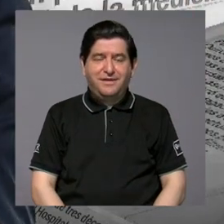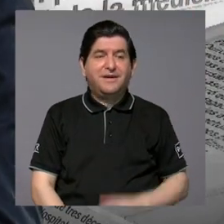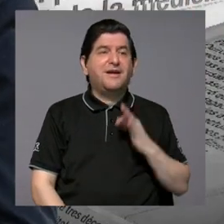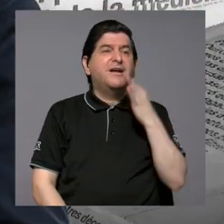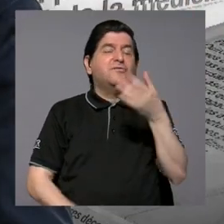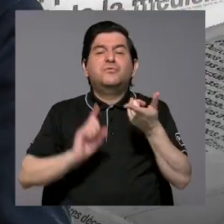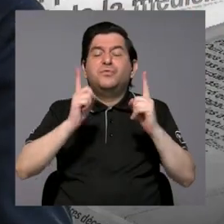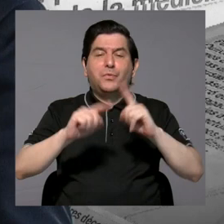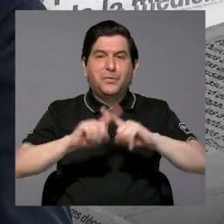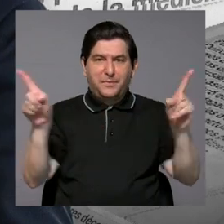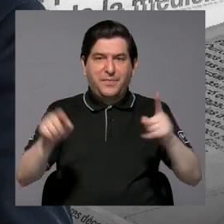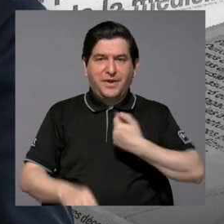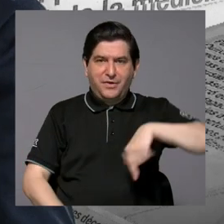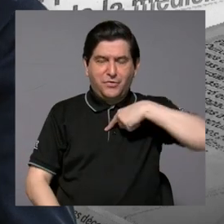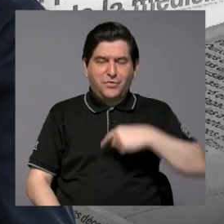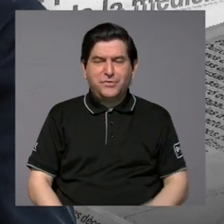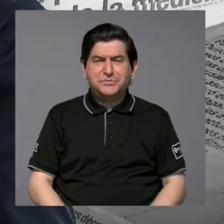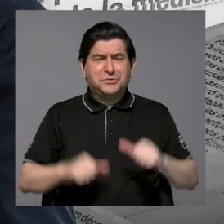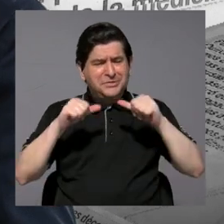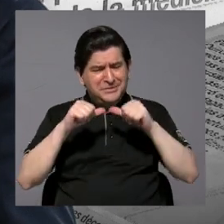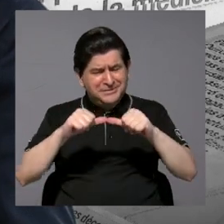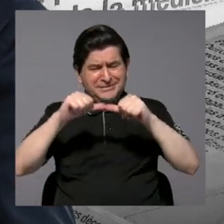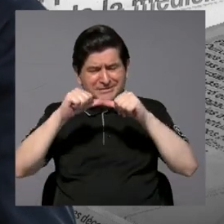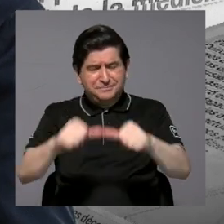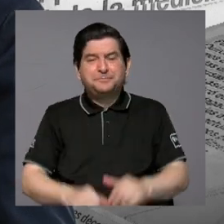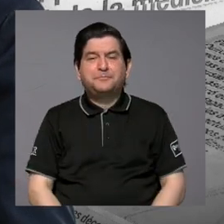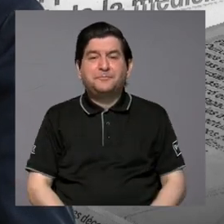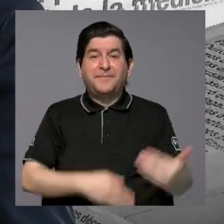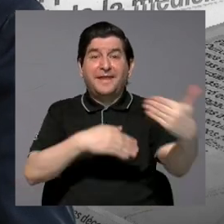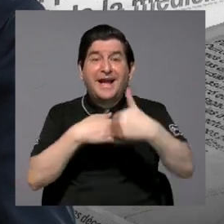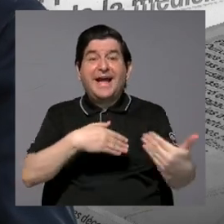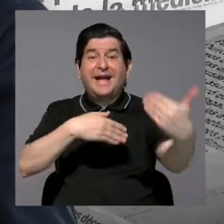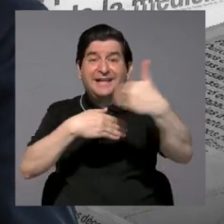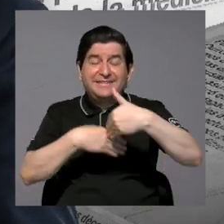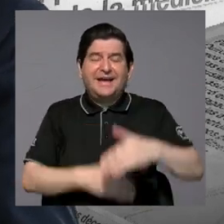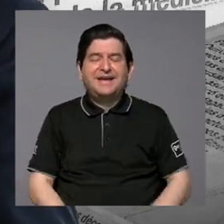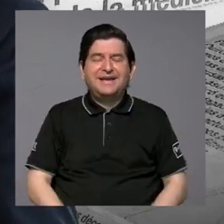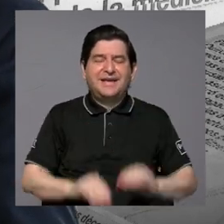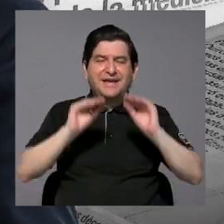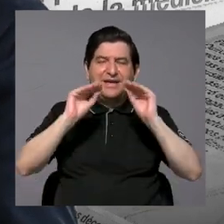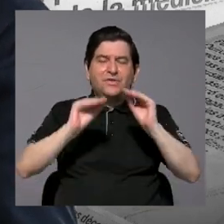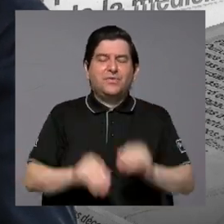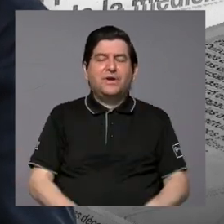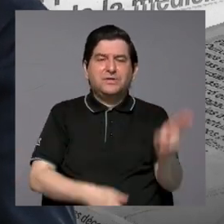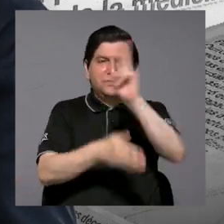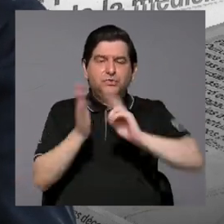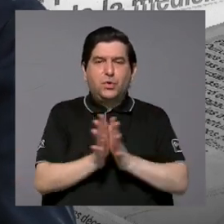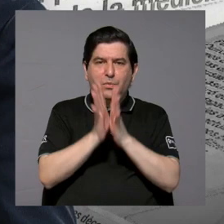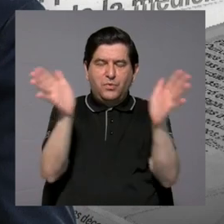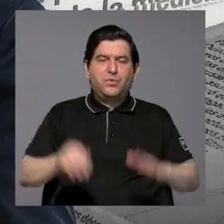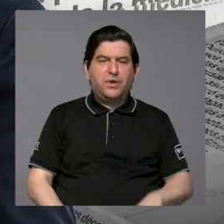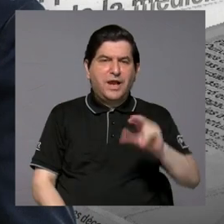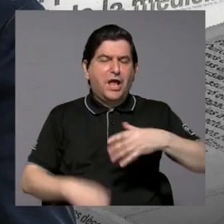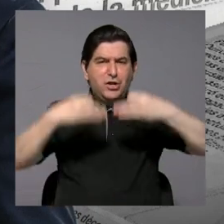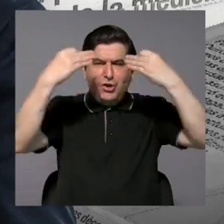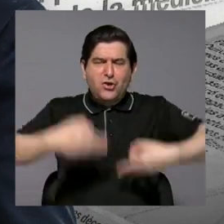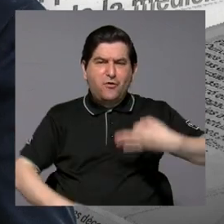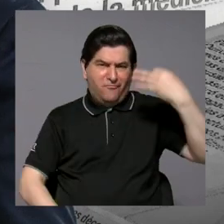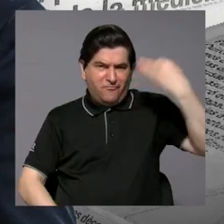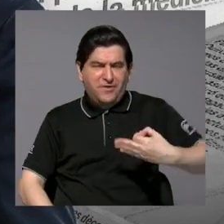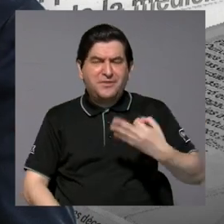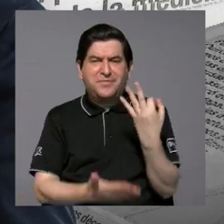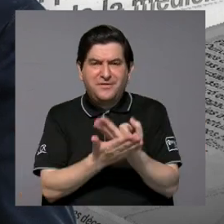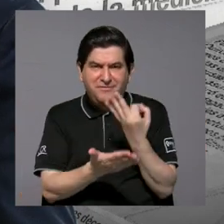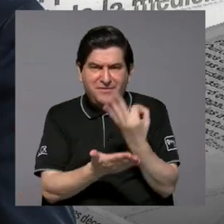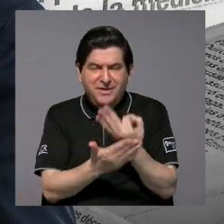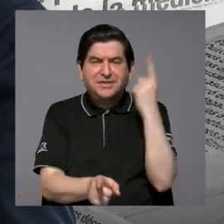queremos ir. Pero cuando tenemos consistentemente un ataque a la educación superior pública, una no decisión contundente de